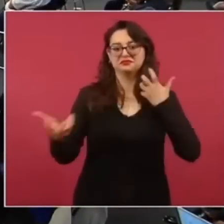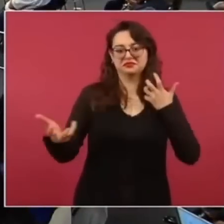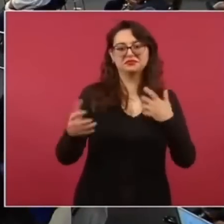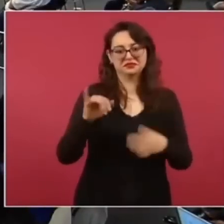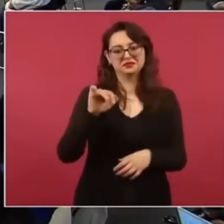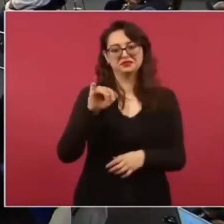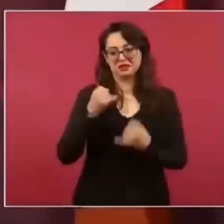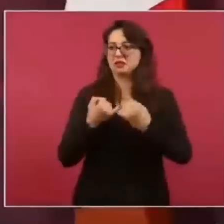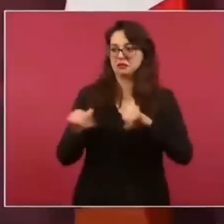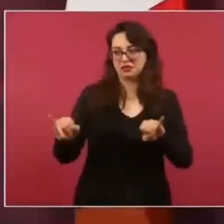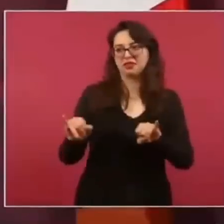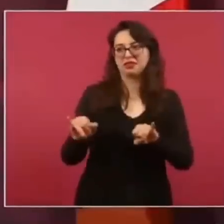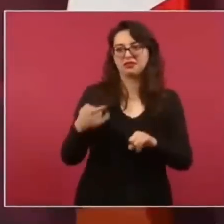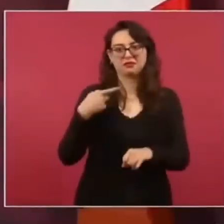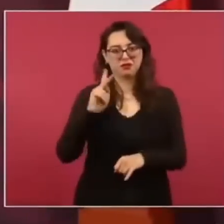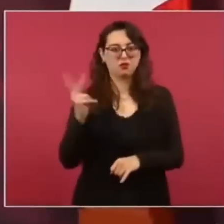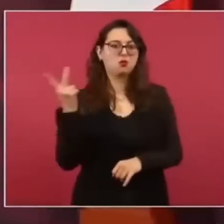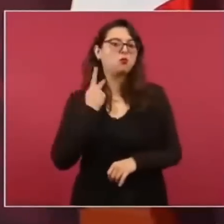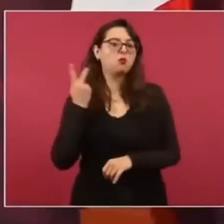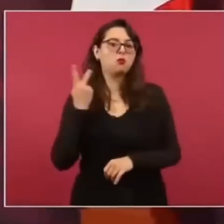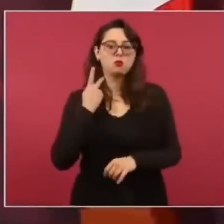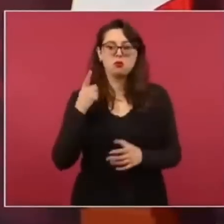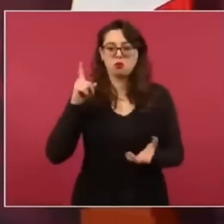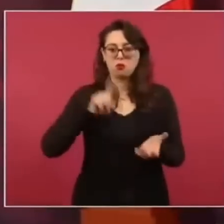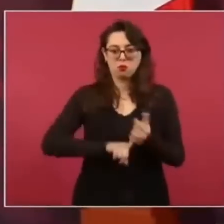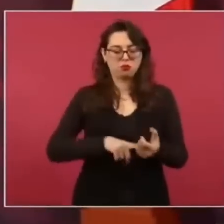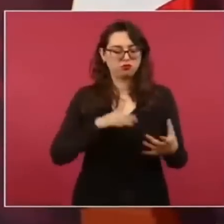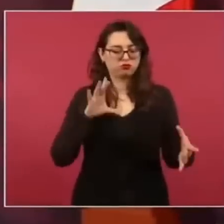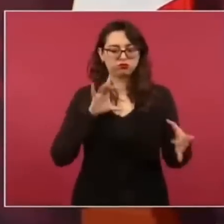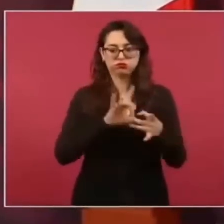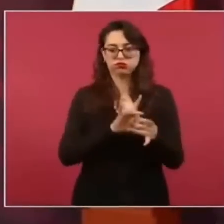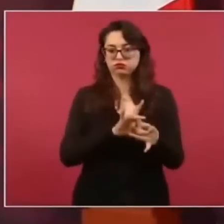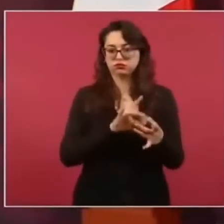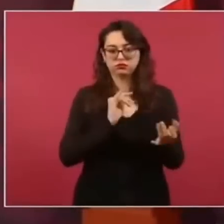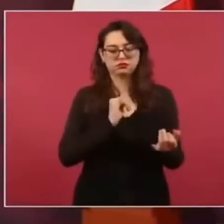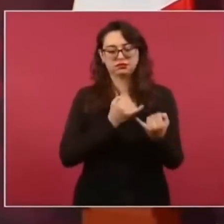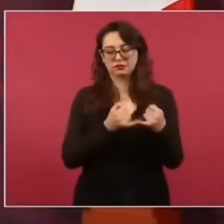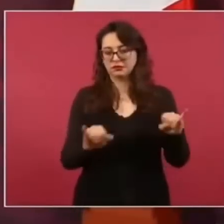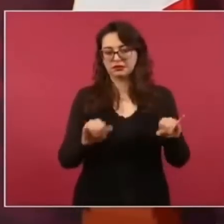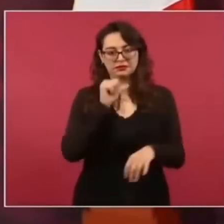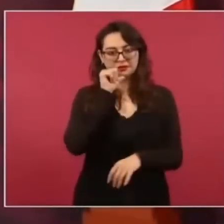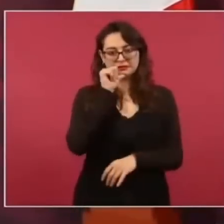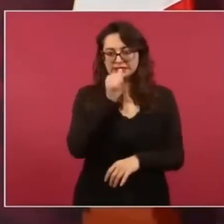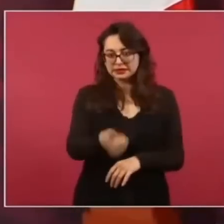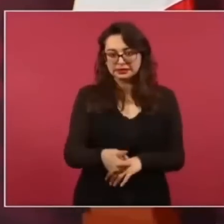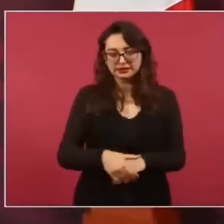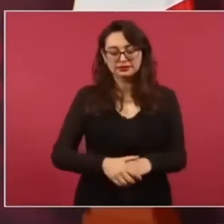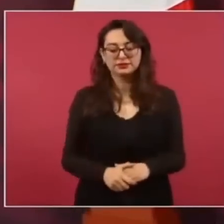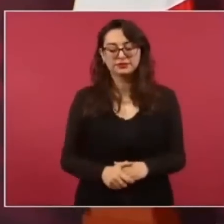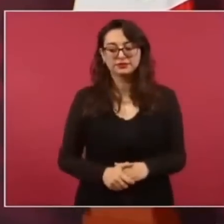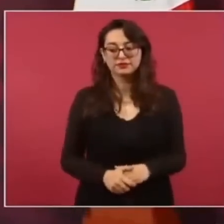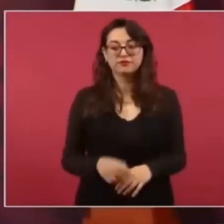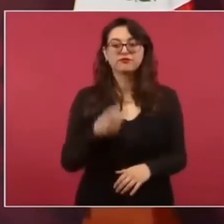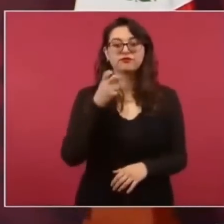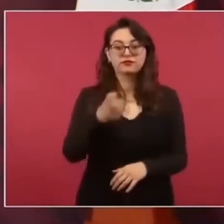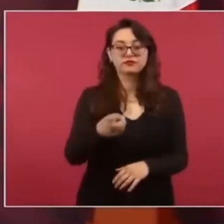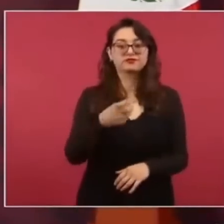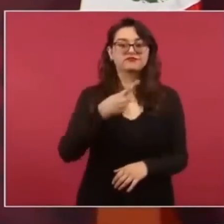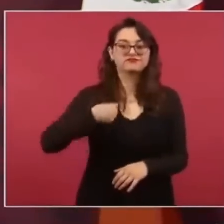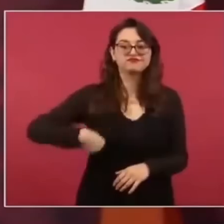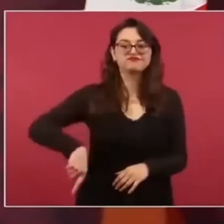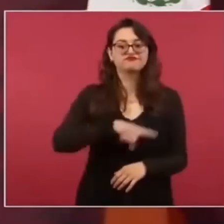Entonces, engañaron mucho. Nosotros tuvimos que padecer esas organizaciones